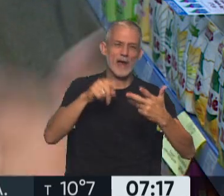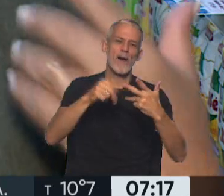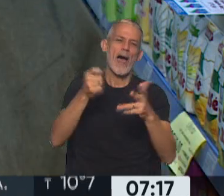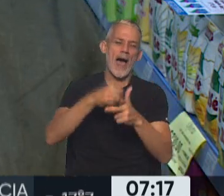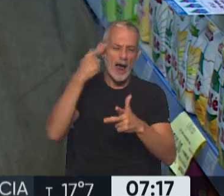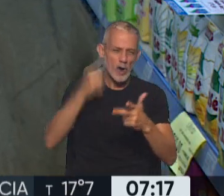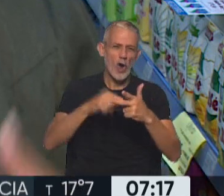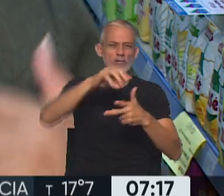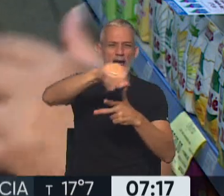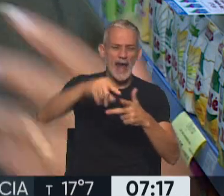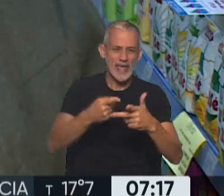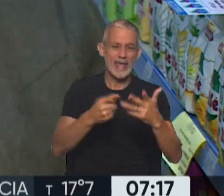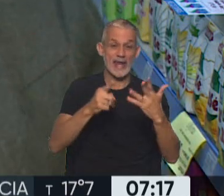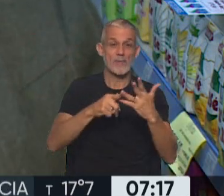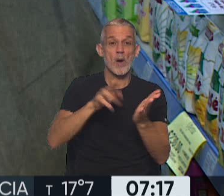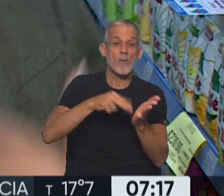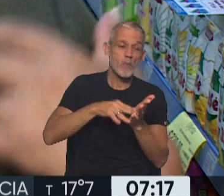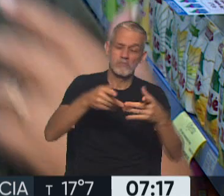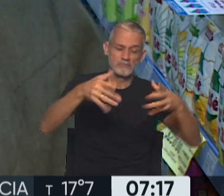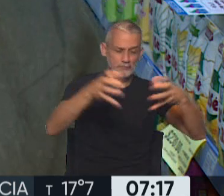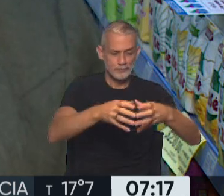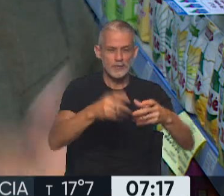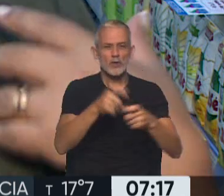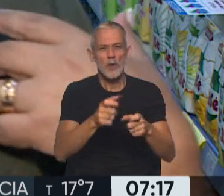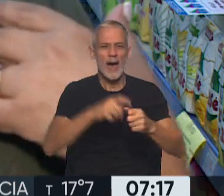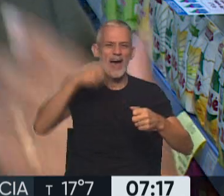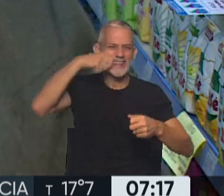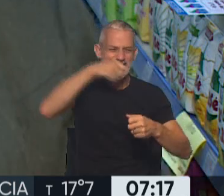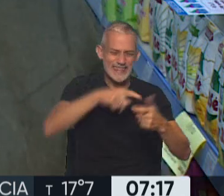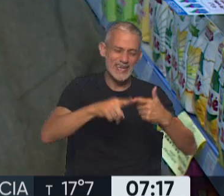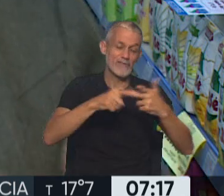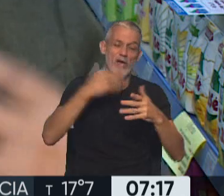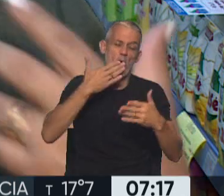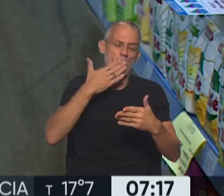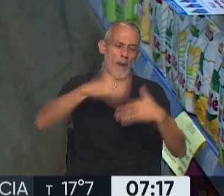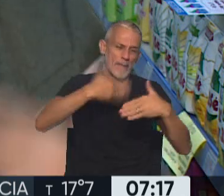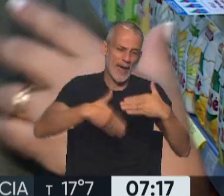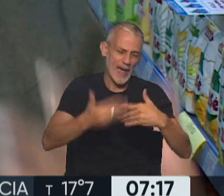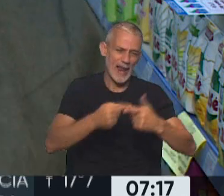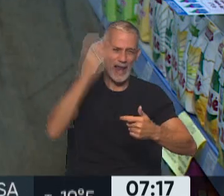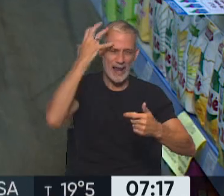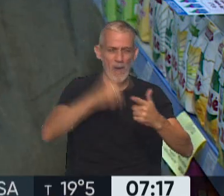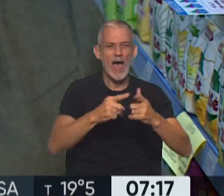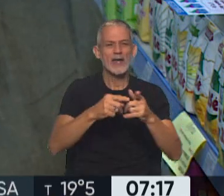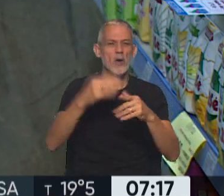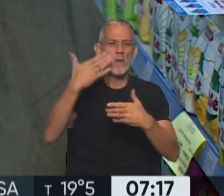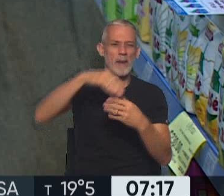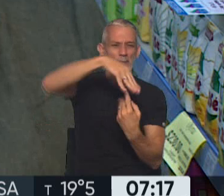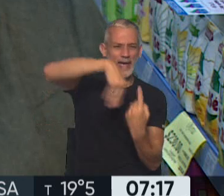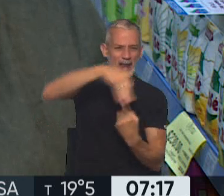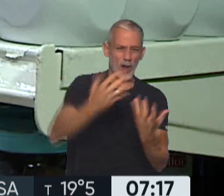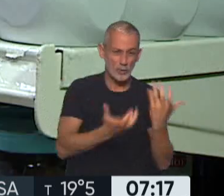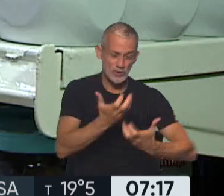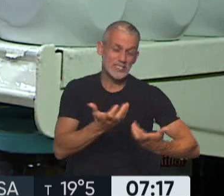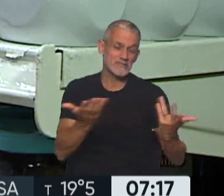arroz, la harina, un puré de tomate, dentífrico, papel higiénico, papel de mesa. Entran varios